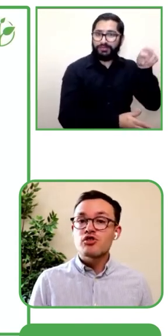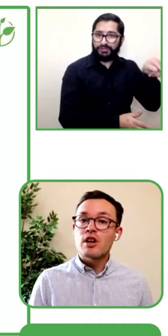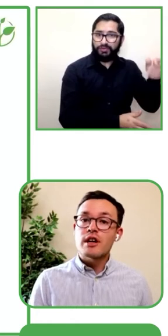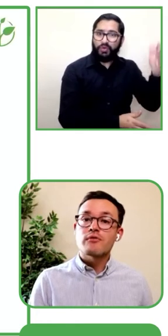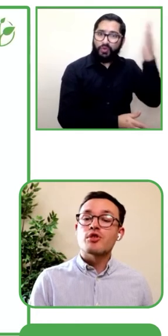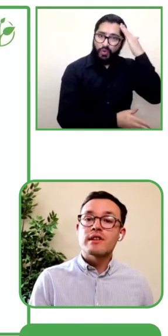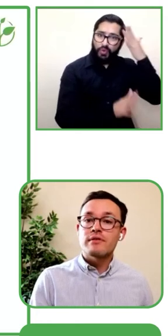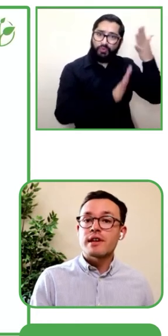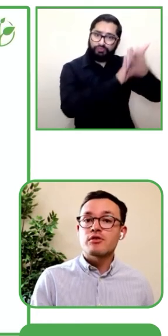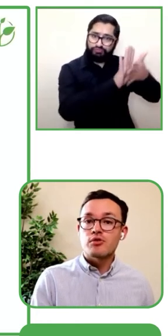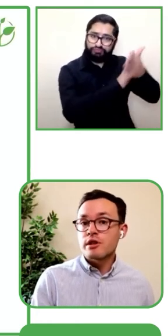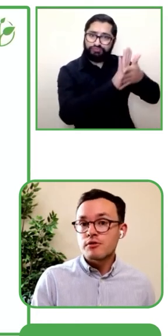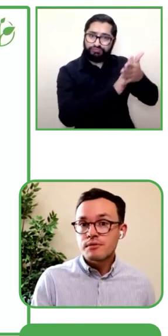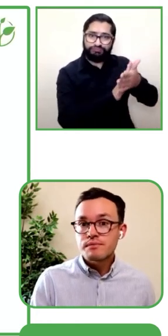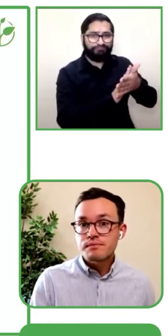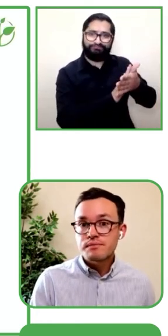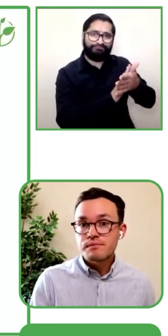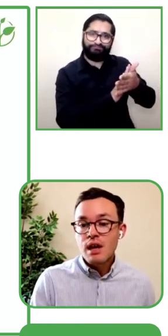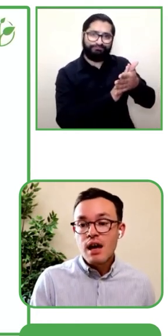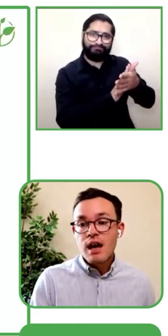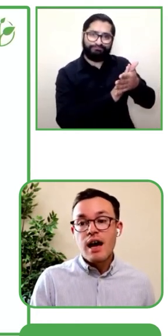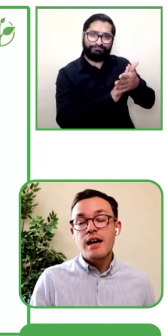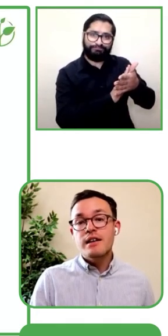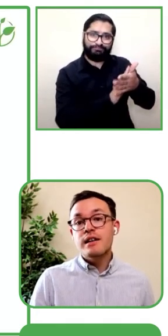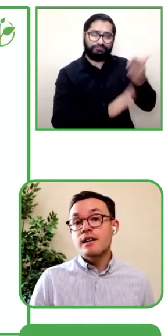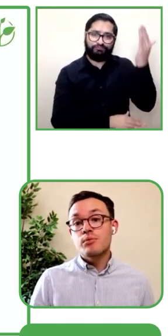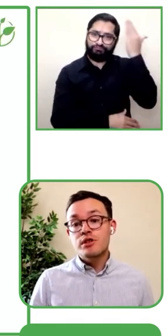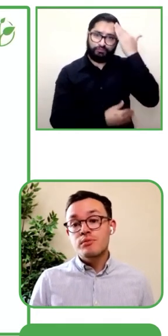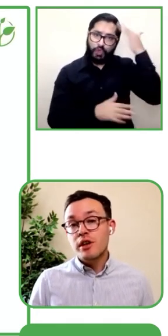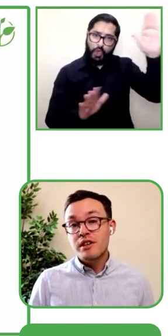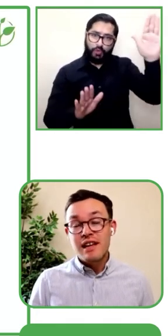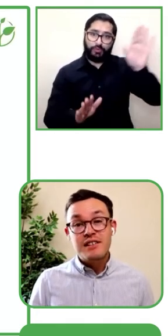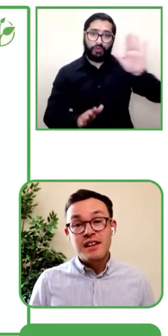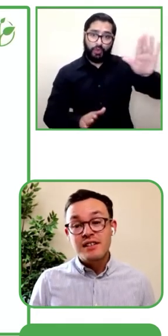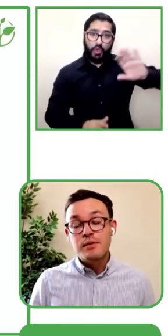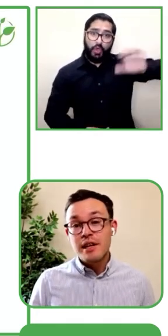no muchos saben la lengua de señas como yo.